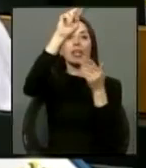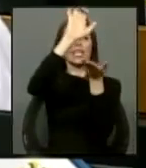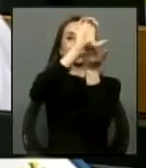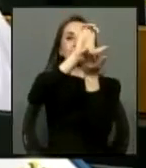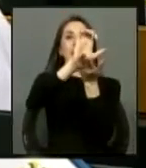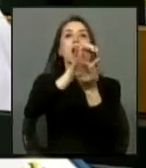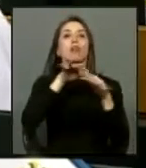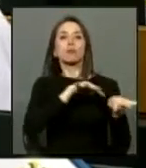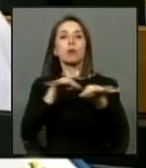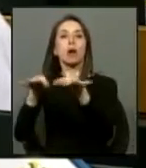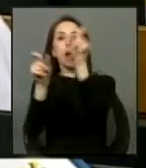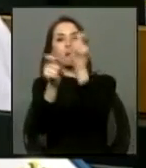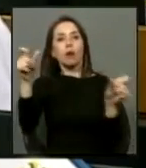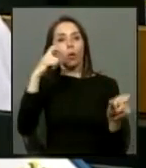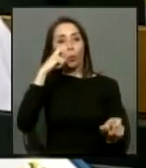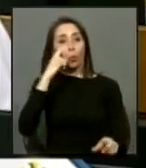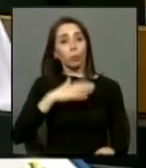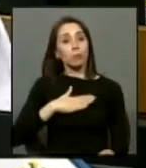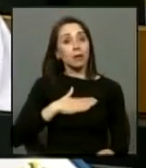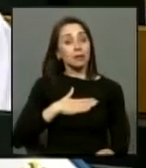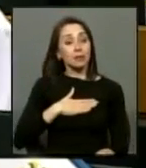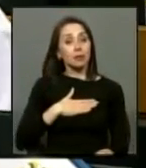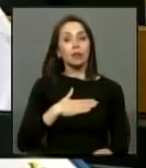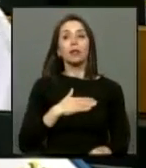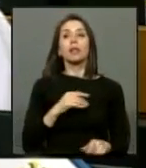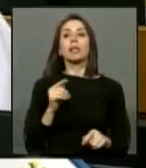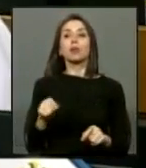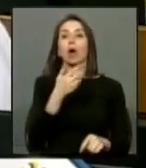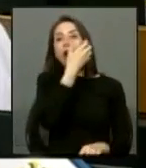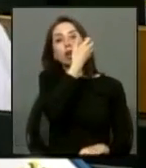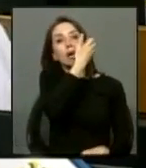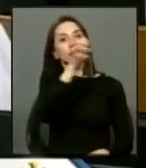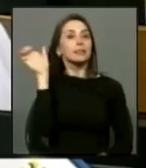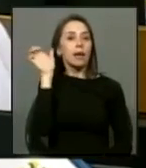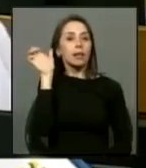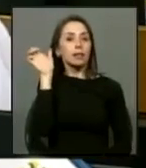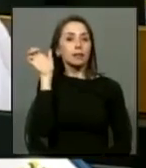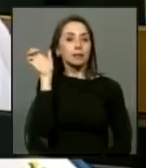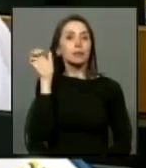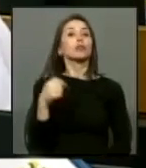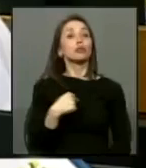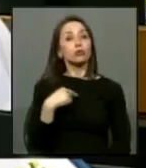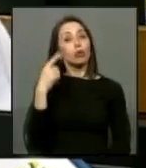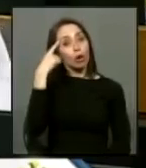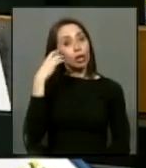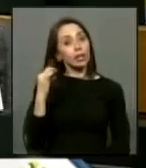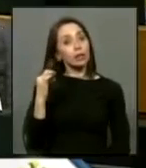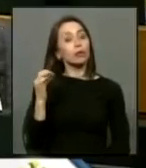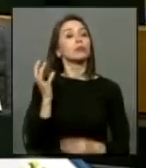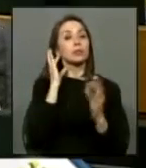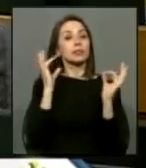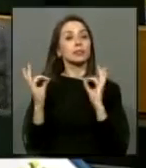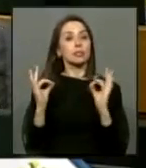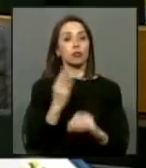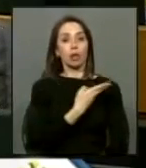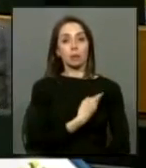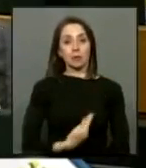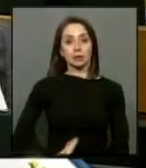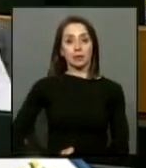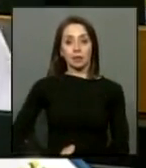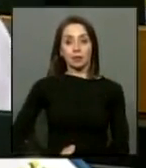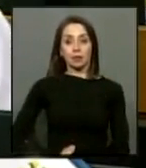genocidas en consecuencia acá estamos sacando la careta yo creo señora presidenta